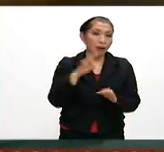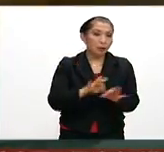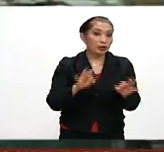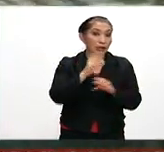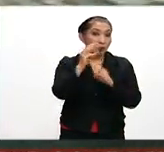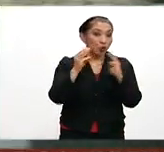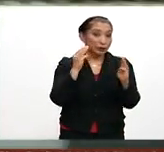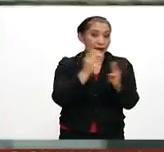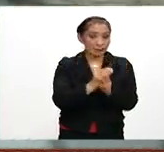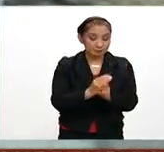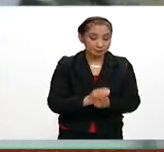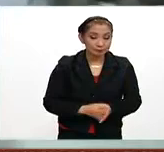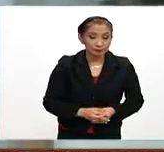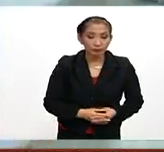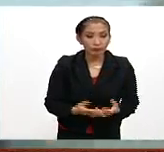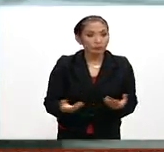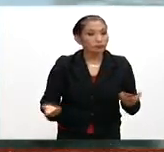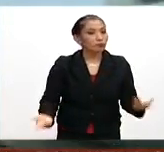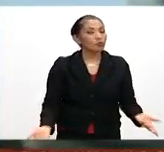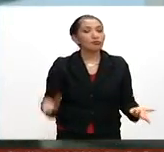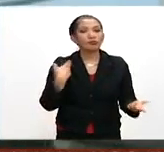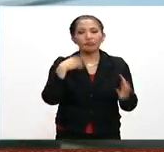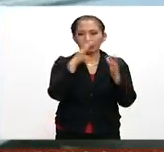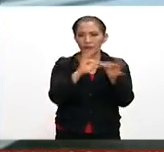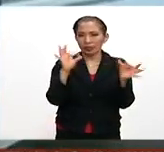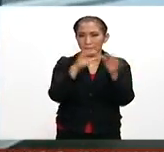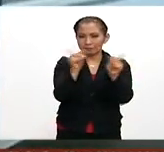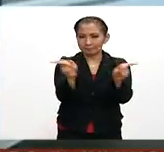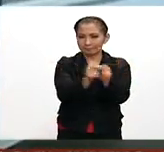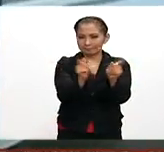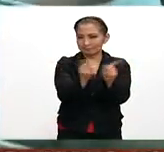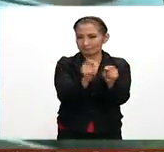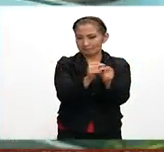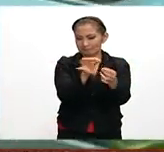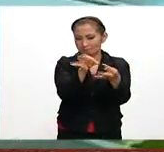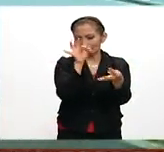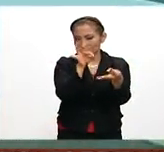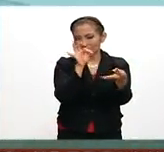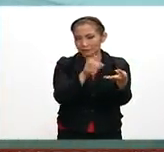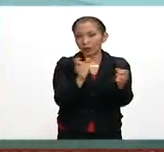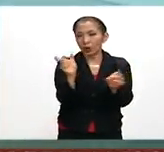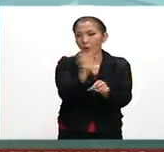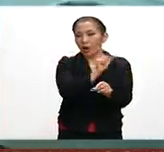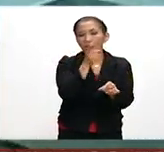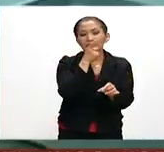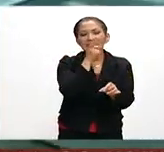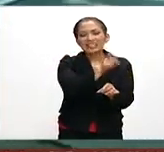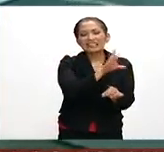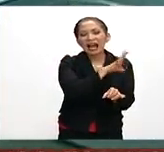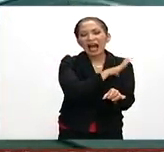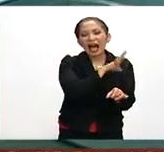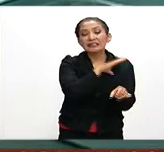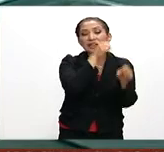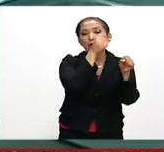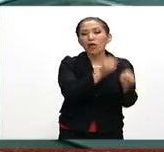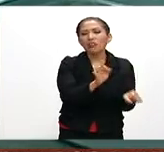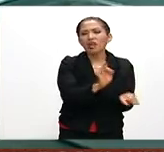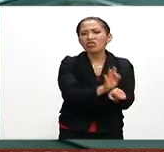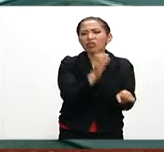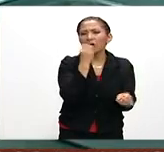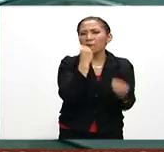a nivel mundial. Comentaré un poquito cuando se dice que existe la seguridad